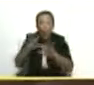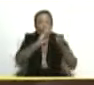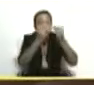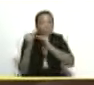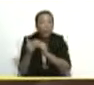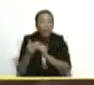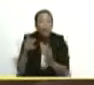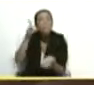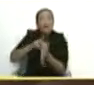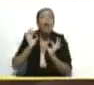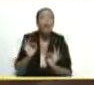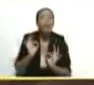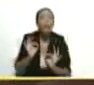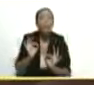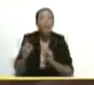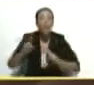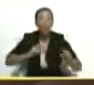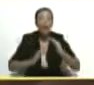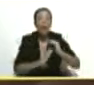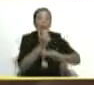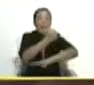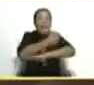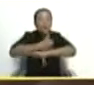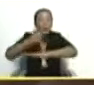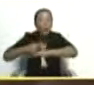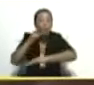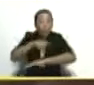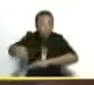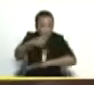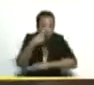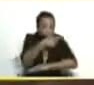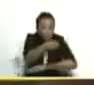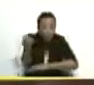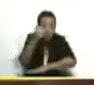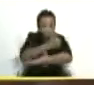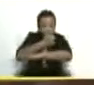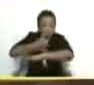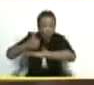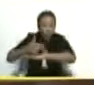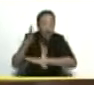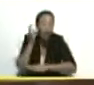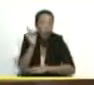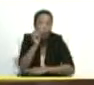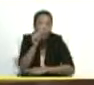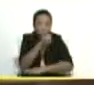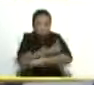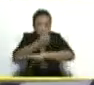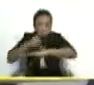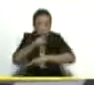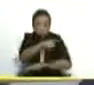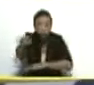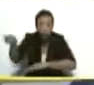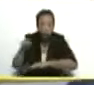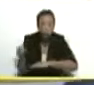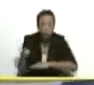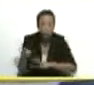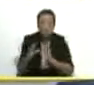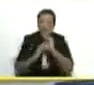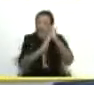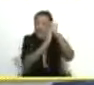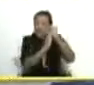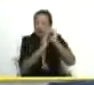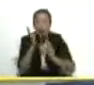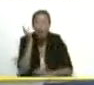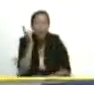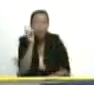Y particularmente los dirigentes y las dirigentas, los líderes,